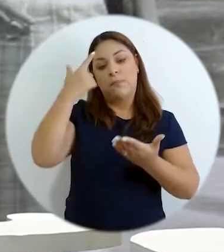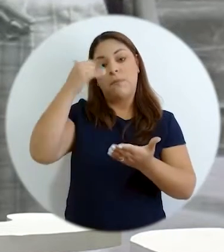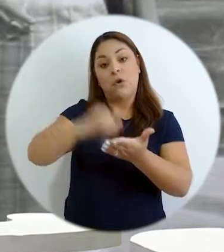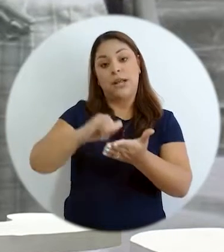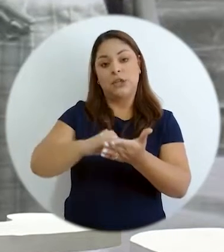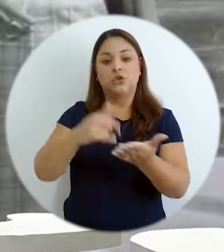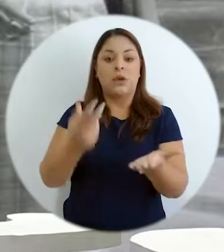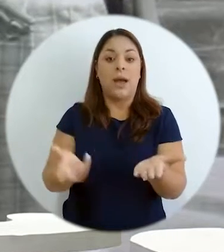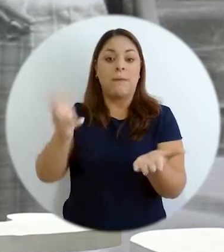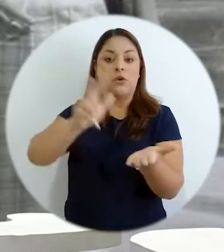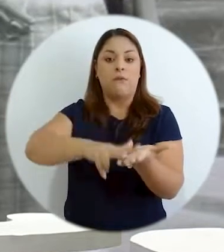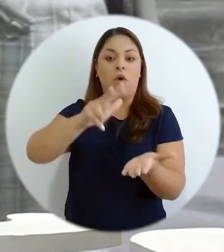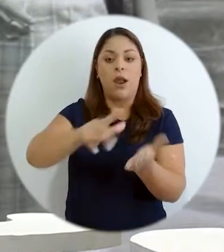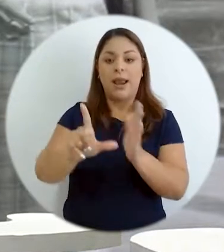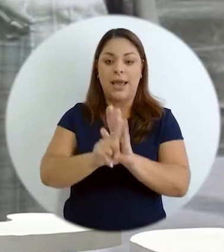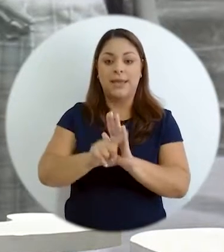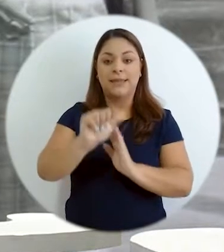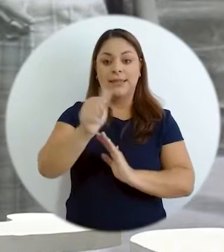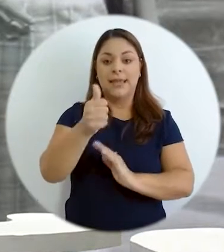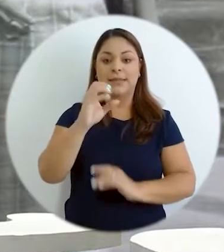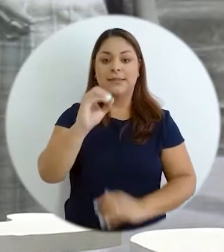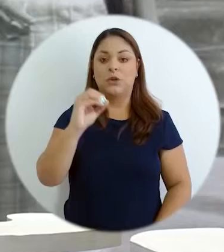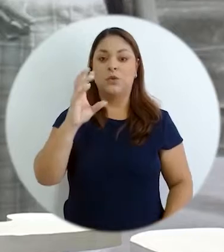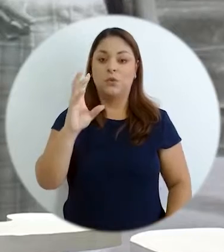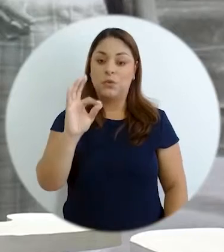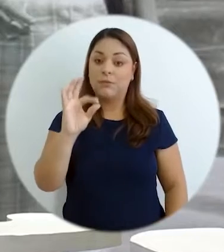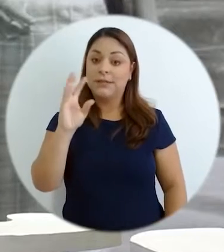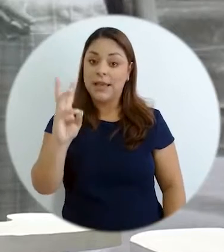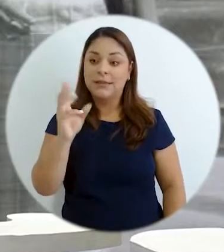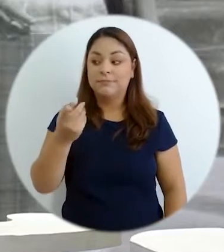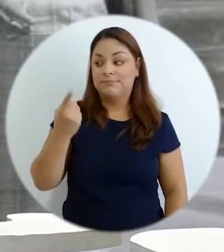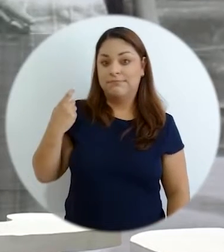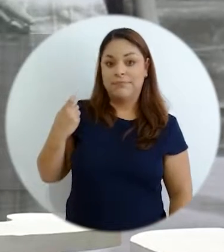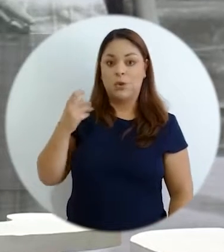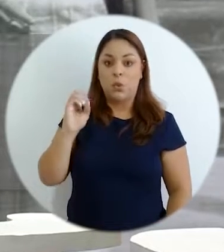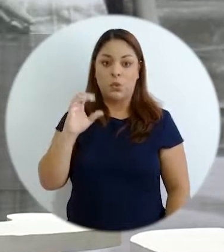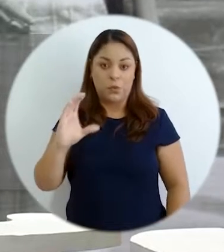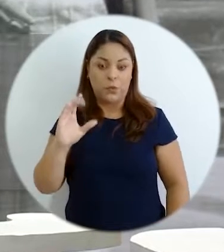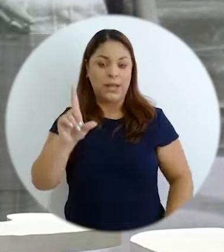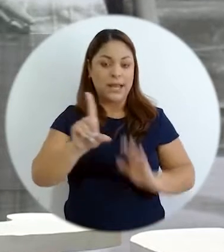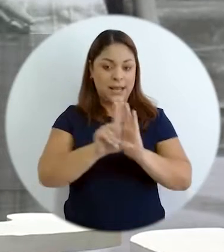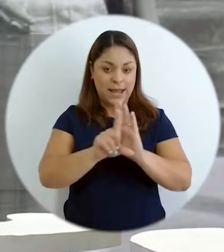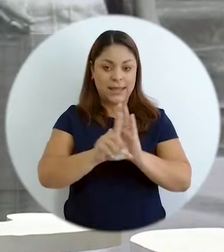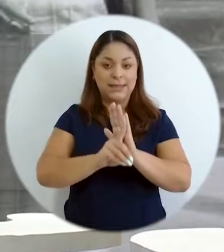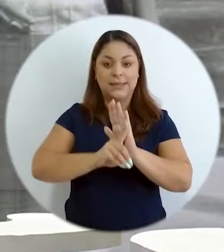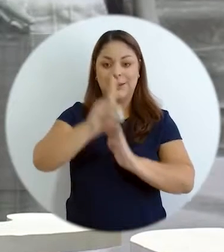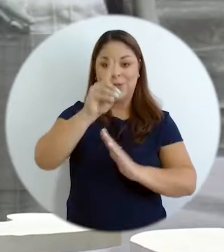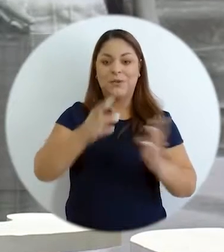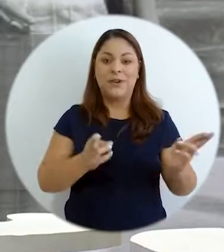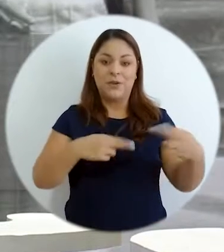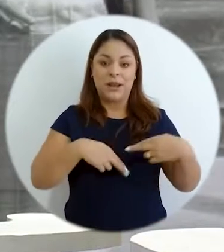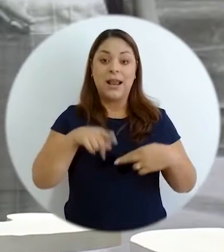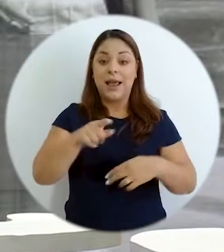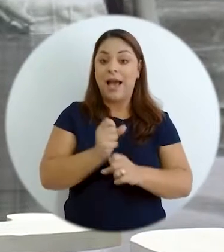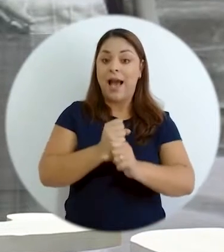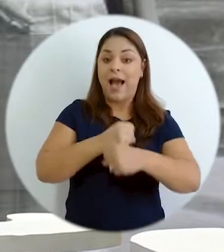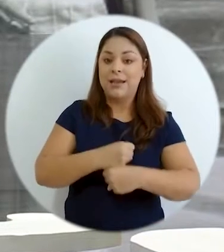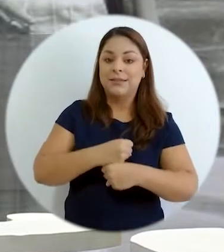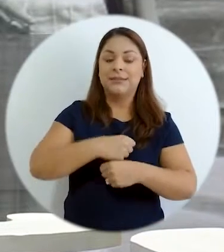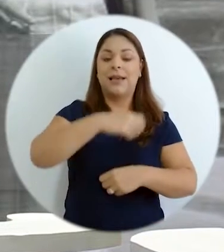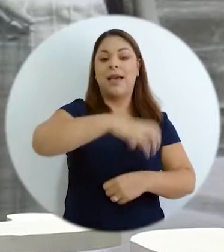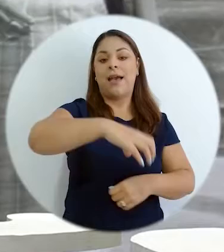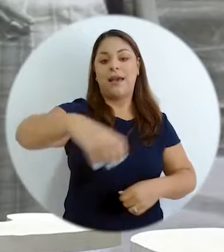fue que se aprobó la ley 10.096 que empezó a regir en octubre la ley de desarrollo